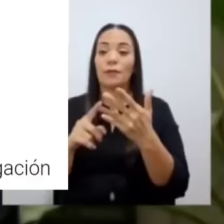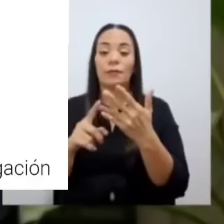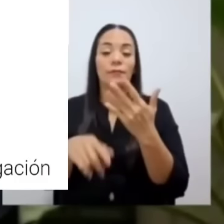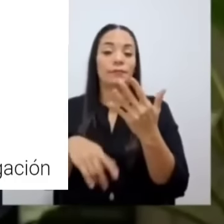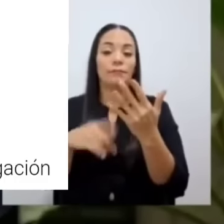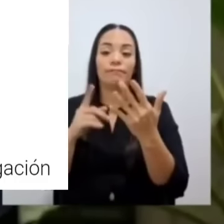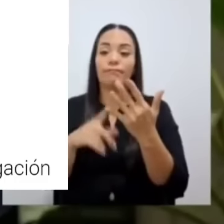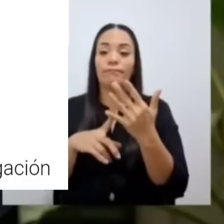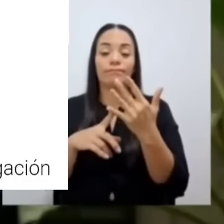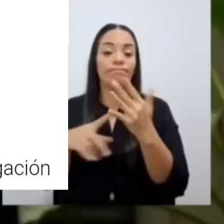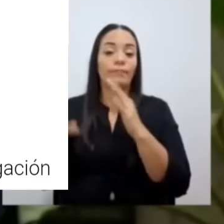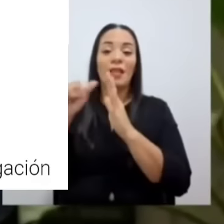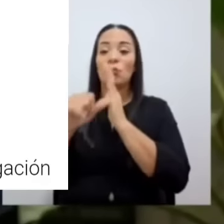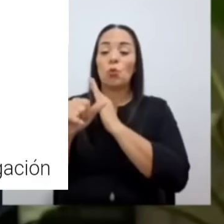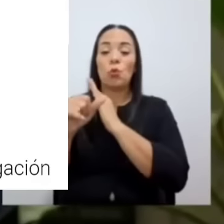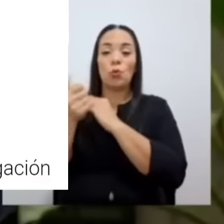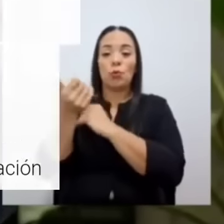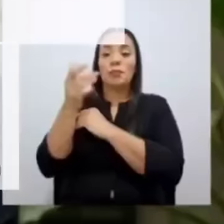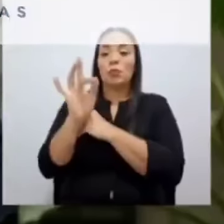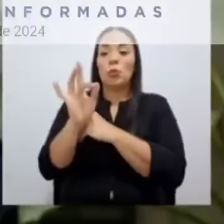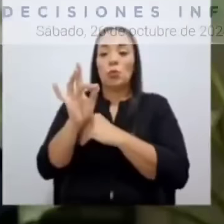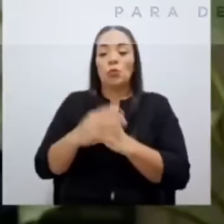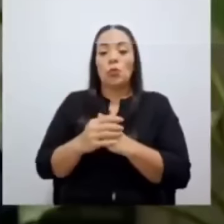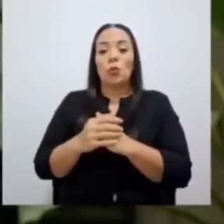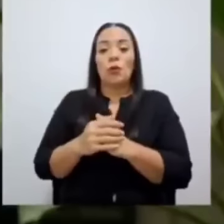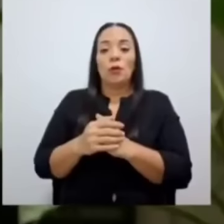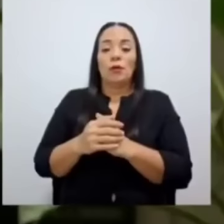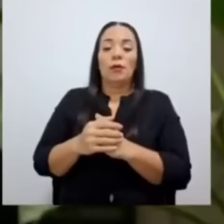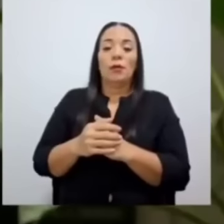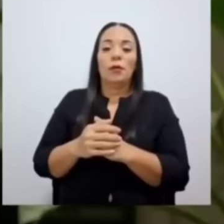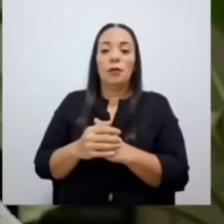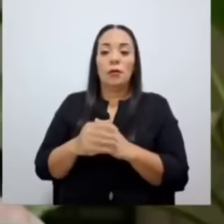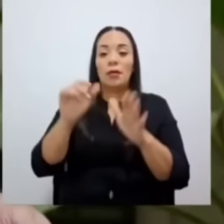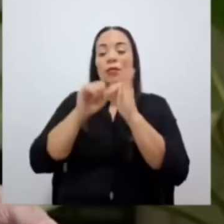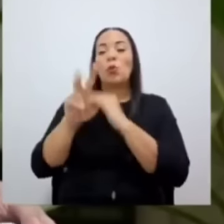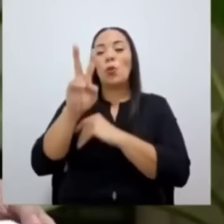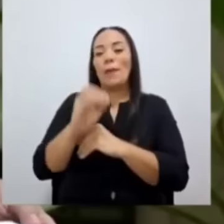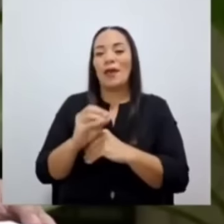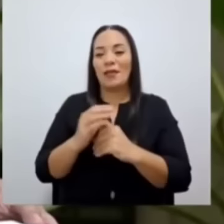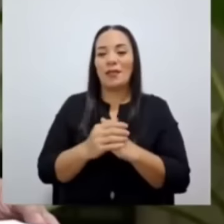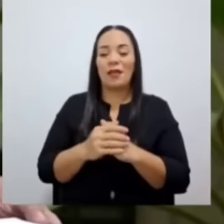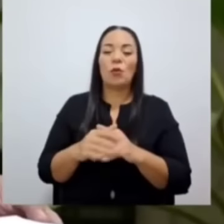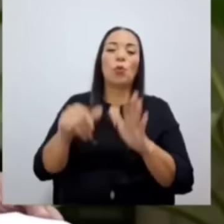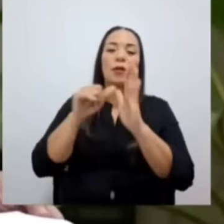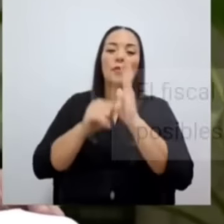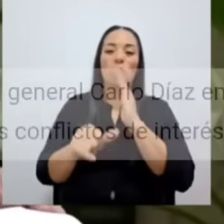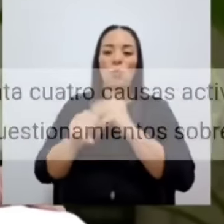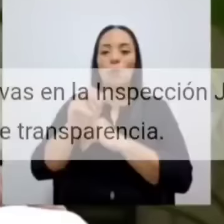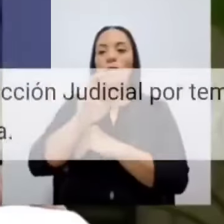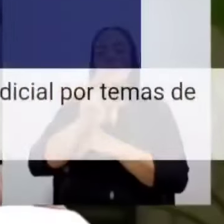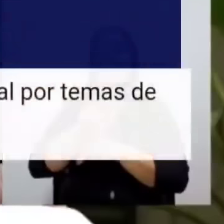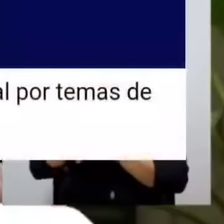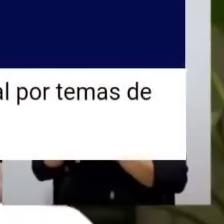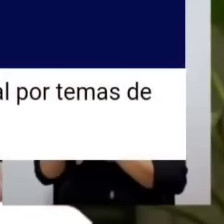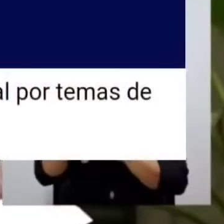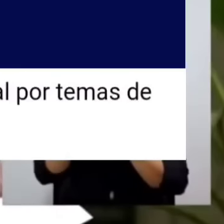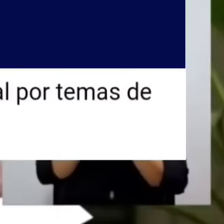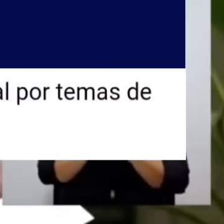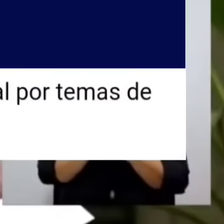El artículo 18, el artículo 20, el artículo 27